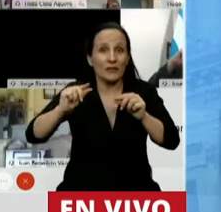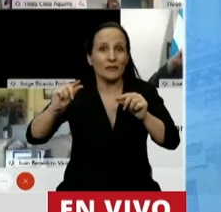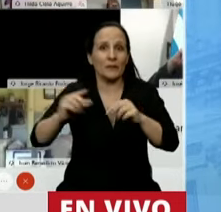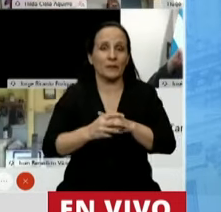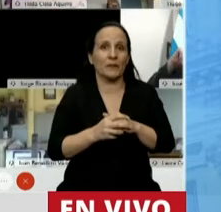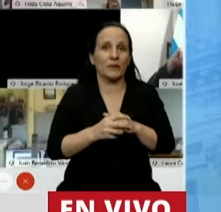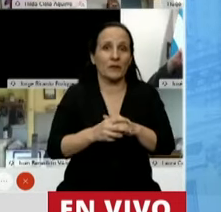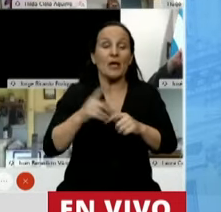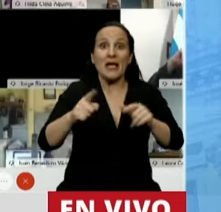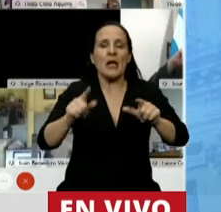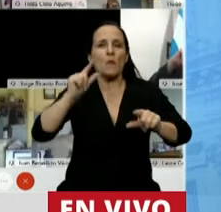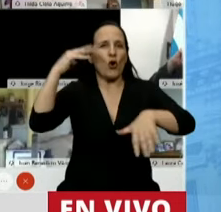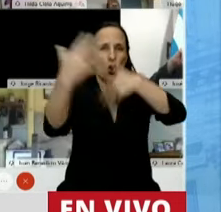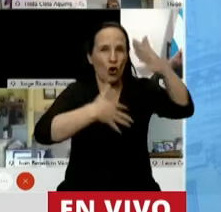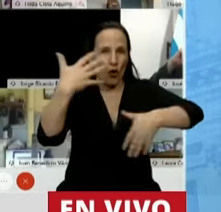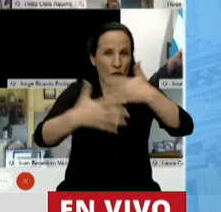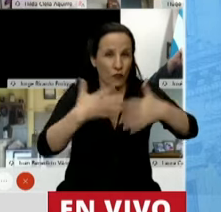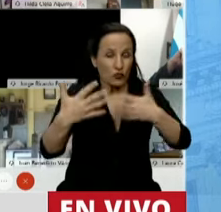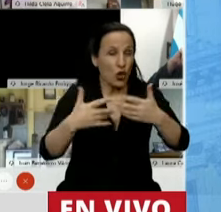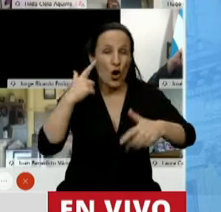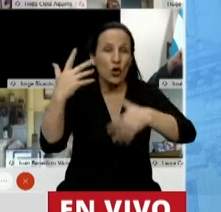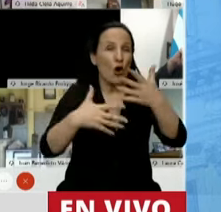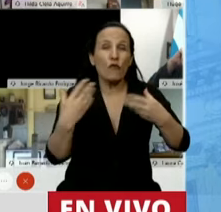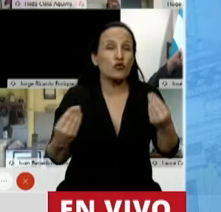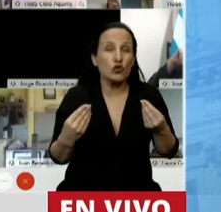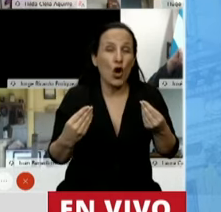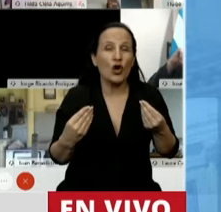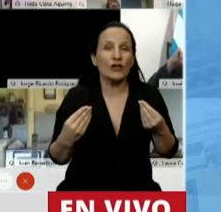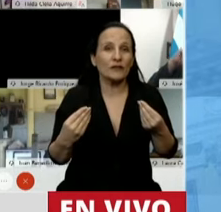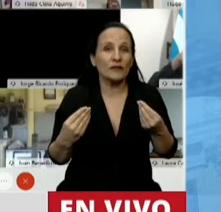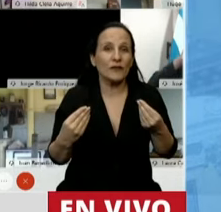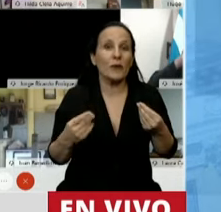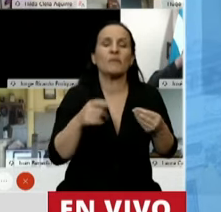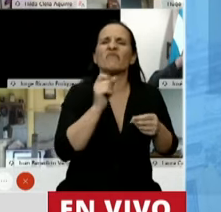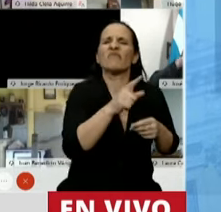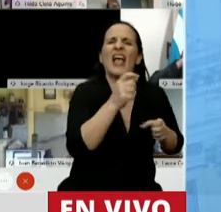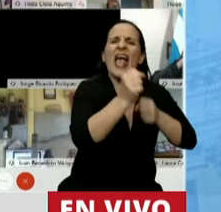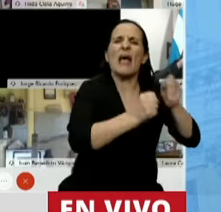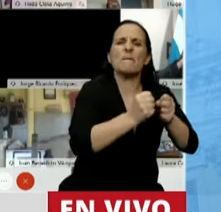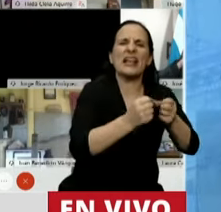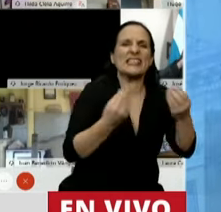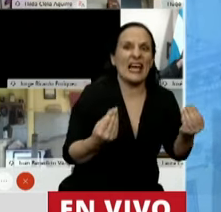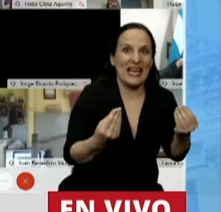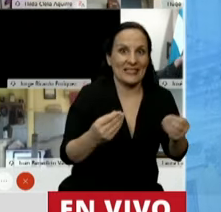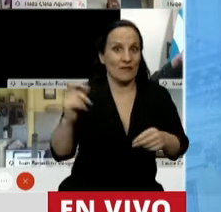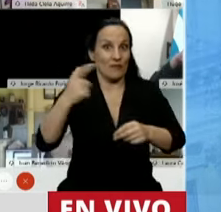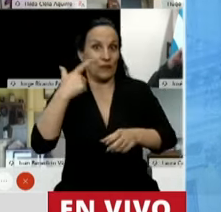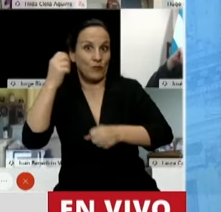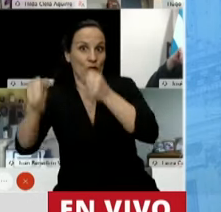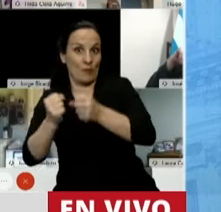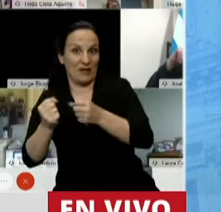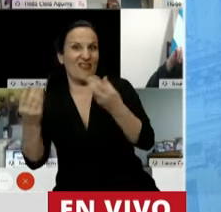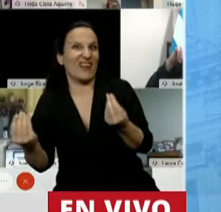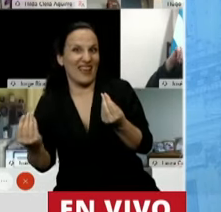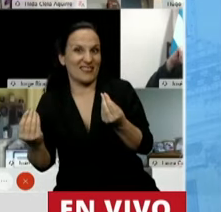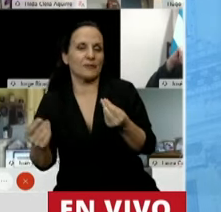Y esa enorme confusión, ¿sabe cuál es? El concepto de empresa y el concepto de empresario. La empresa es la que